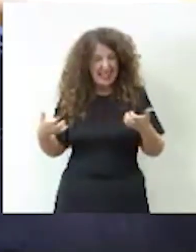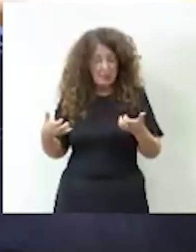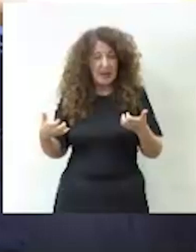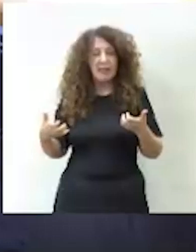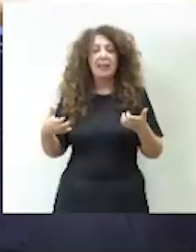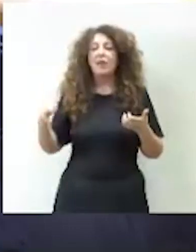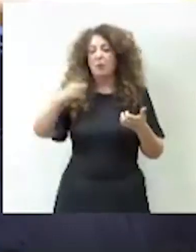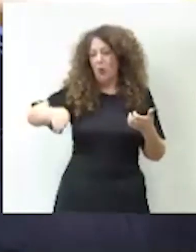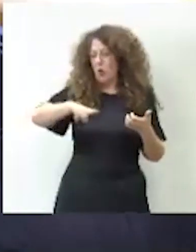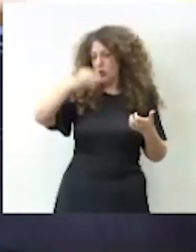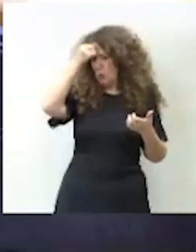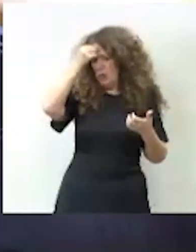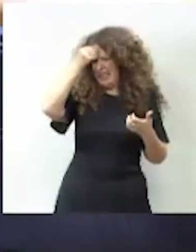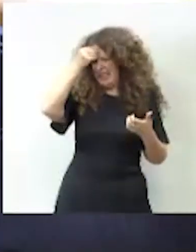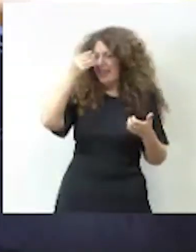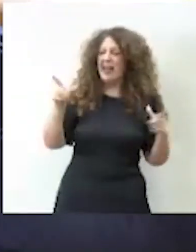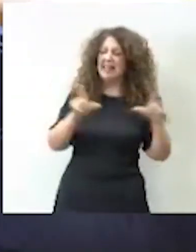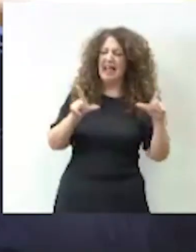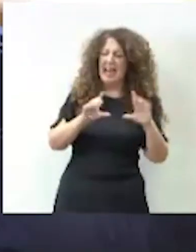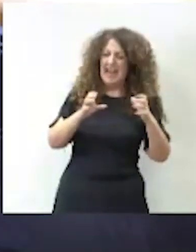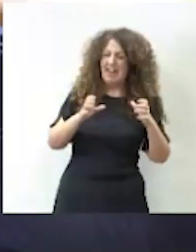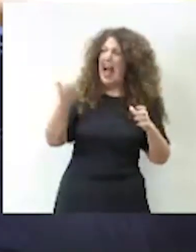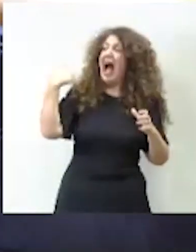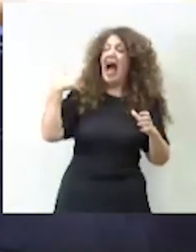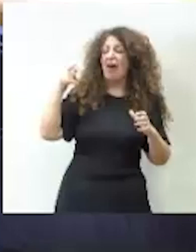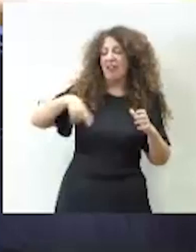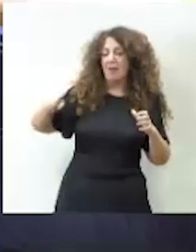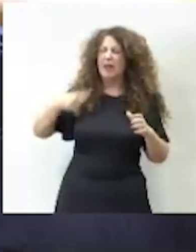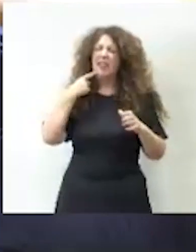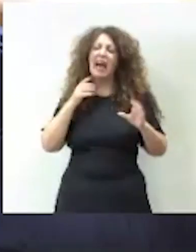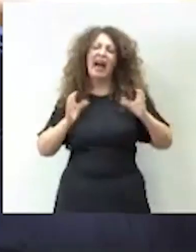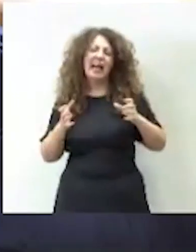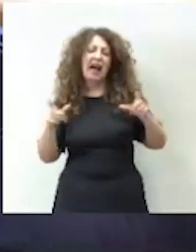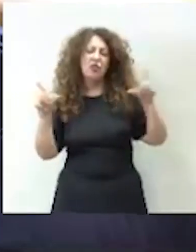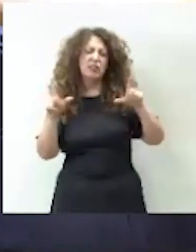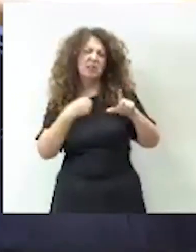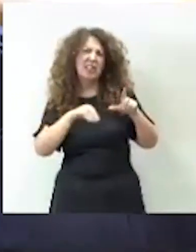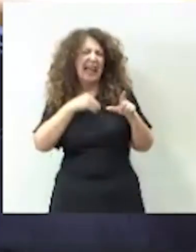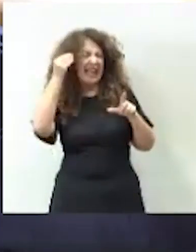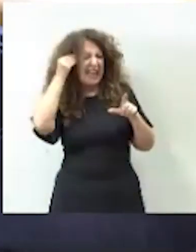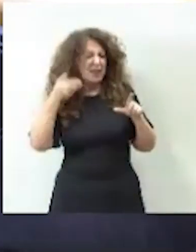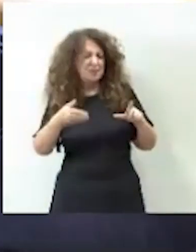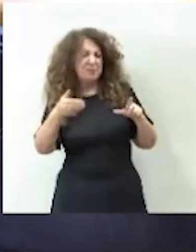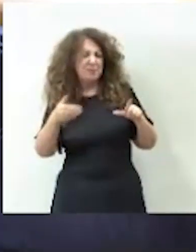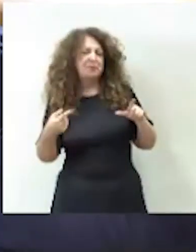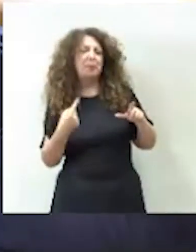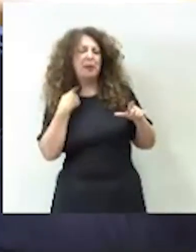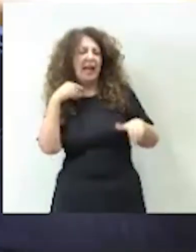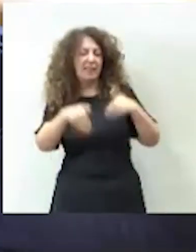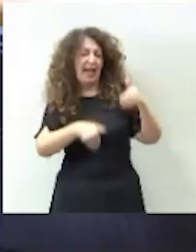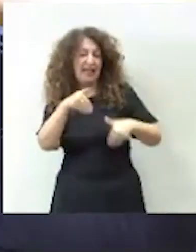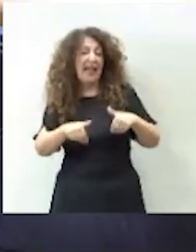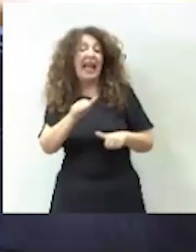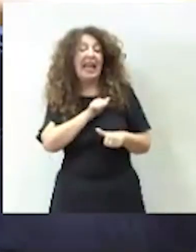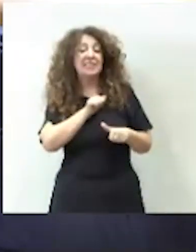piensan de RTVE. Escribí hace unos meses, creo que RTVE va a perder las elecciones y espero que al día siguiente